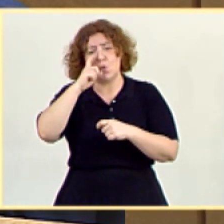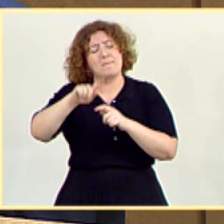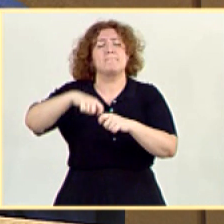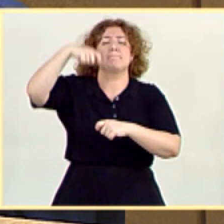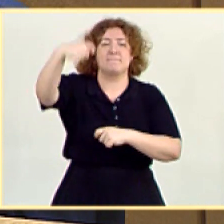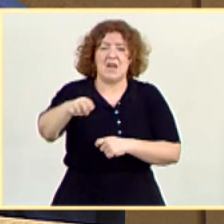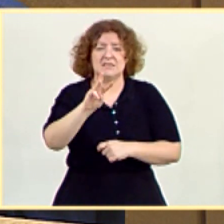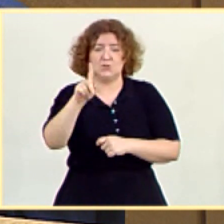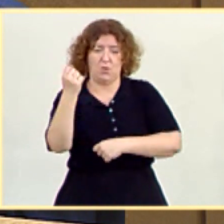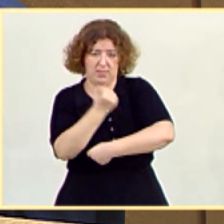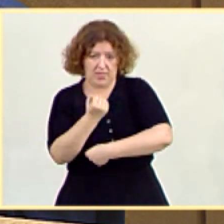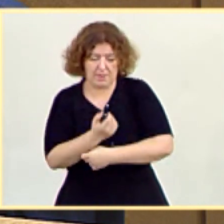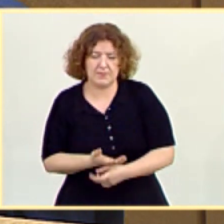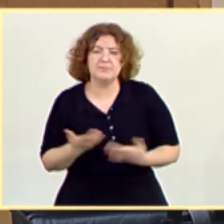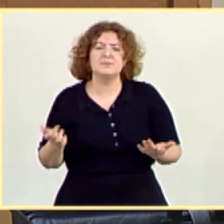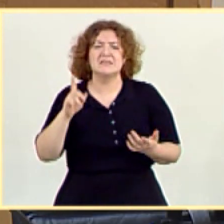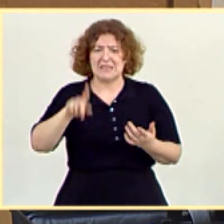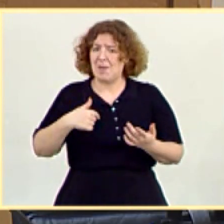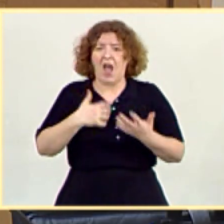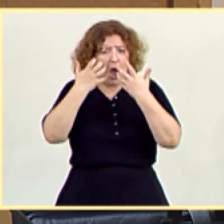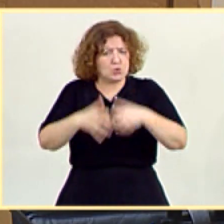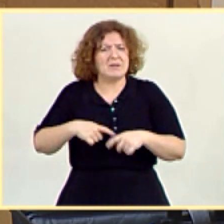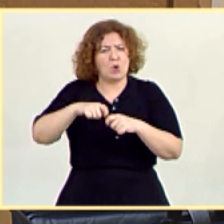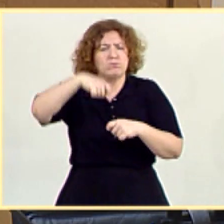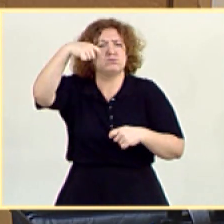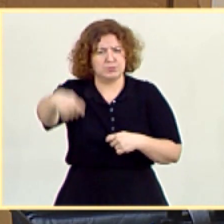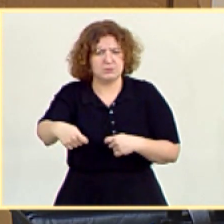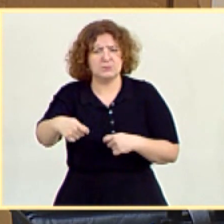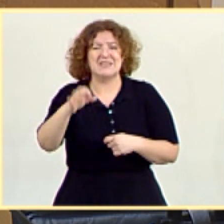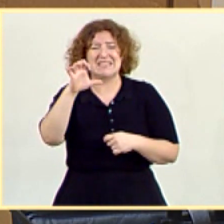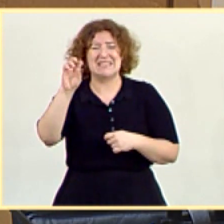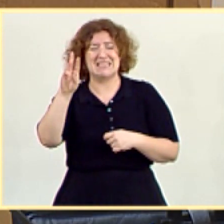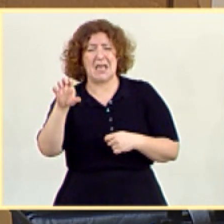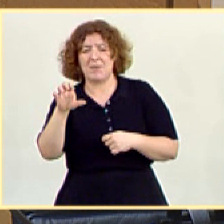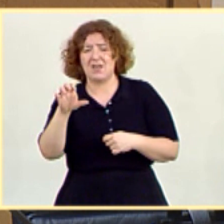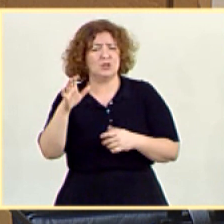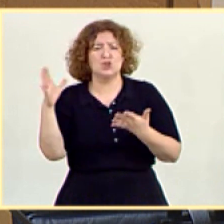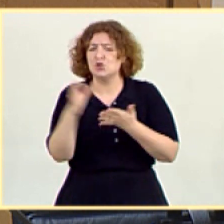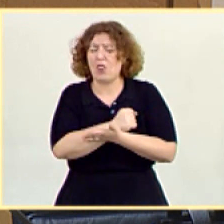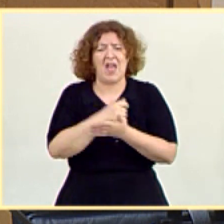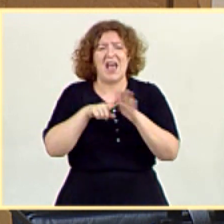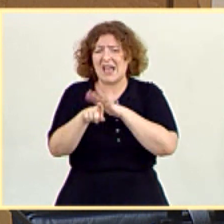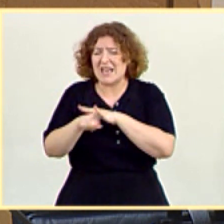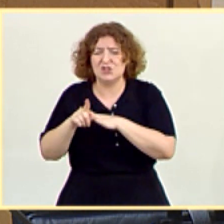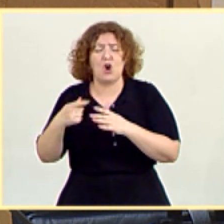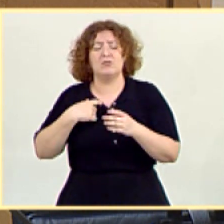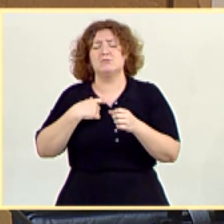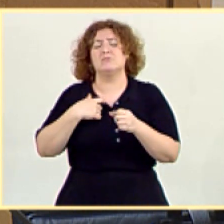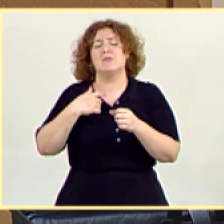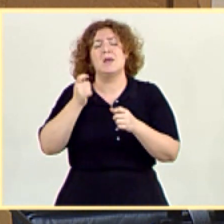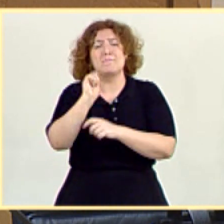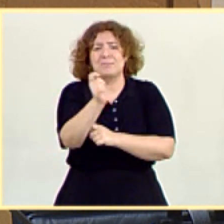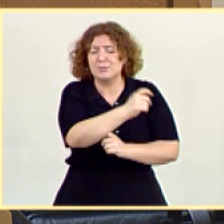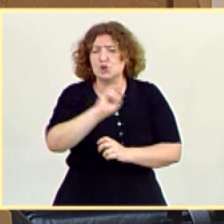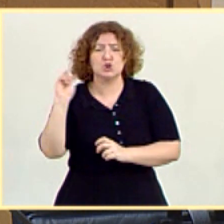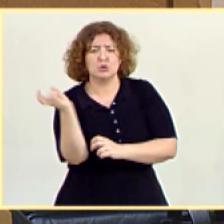Hemos también hecho una prórroga automática, a partir del SEPE, de todas las prestaciones y toda la gestión de las mismas. Y hemos